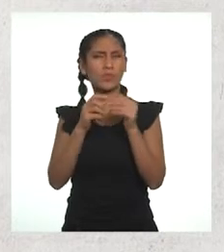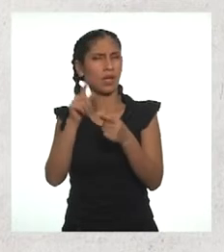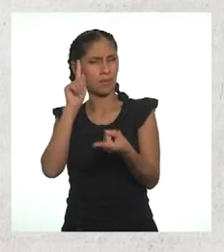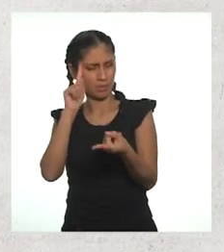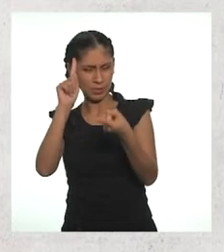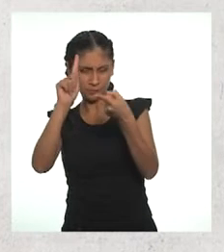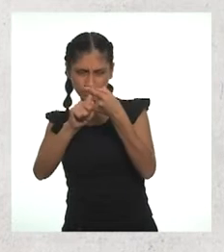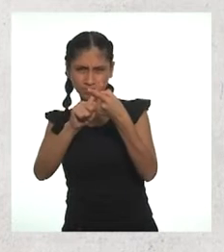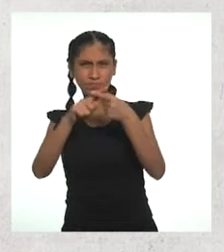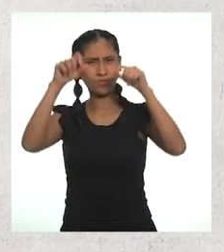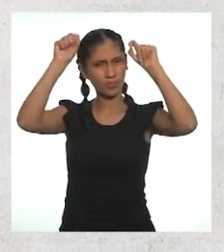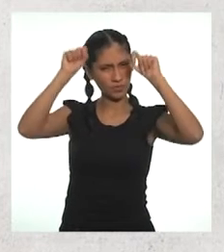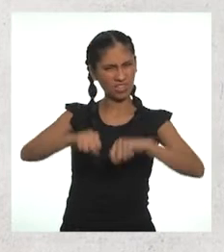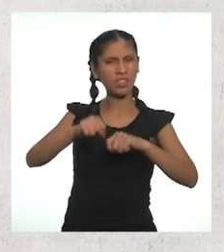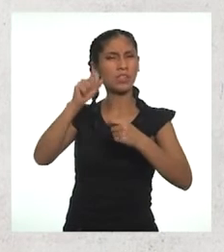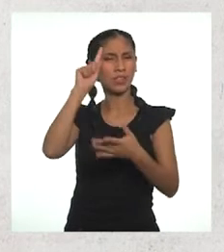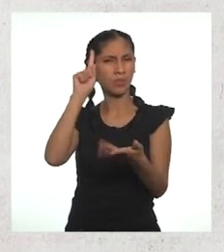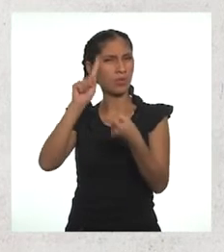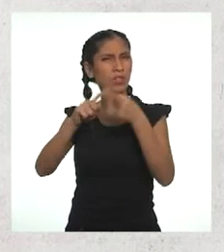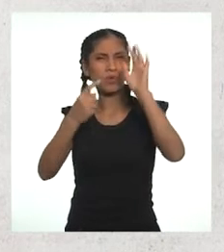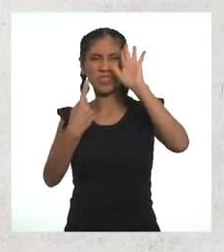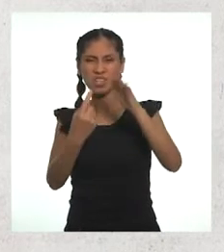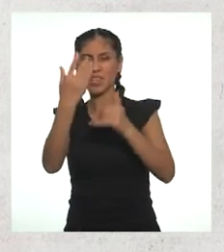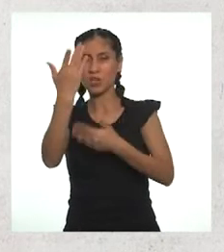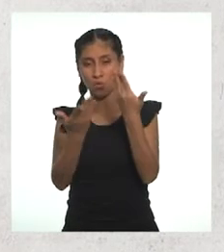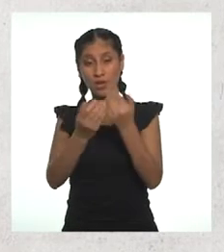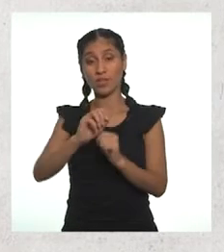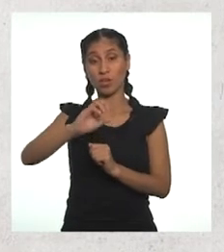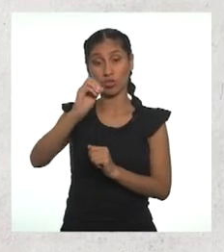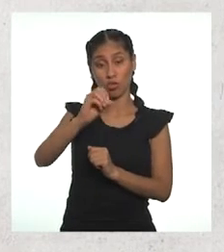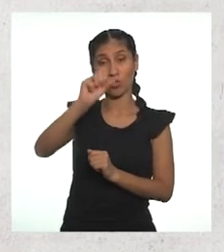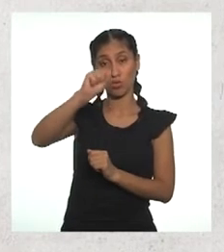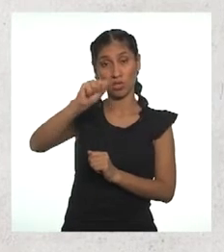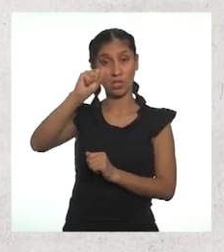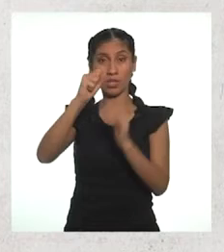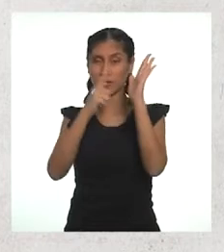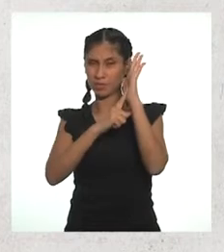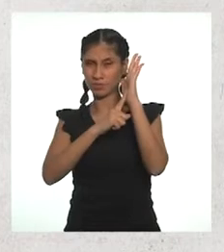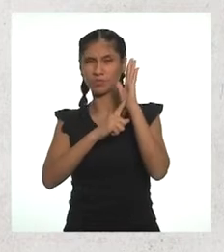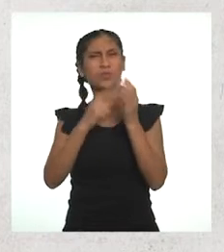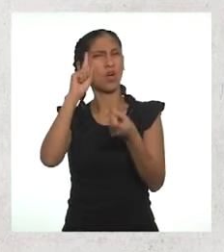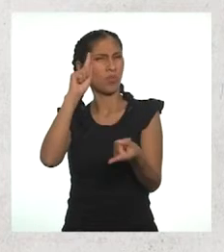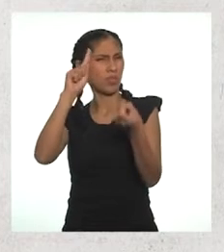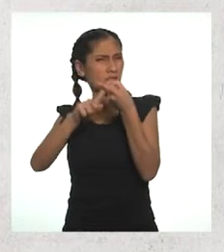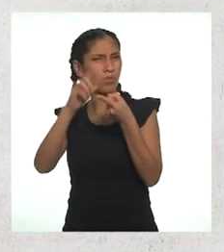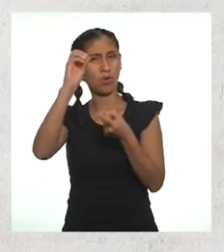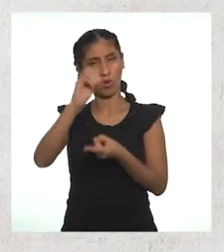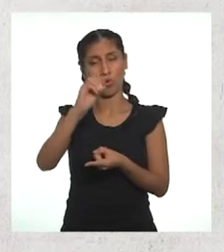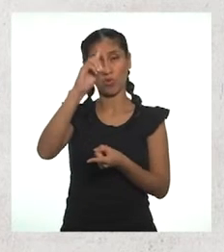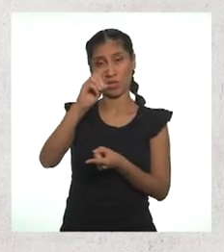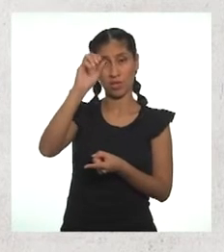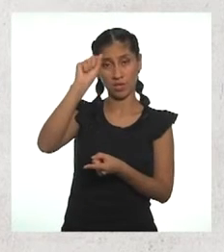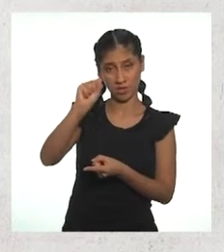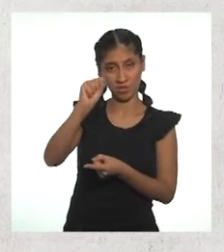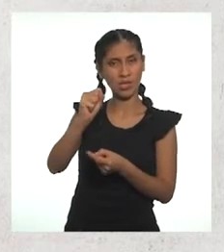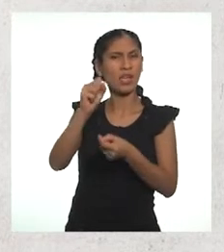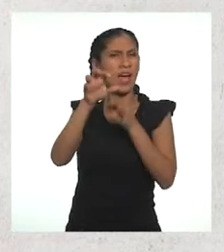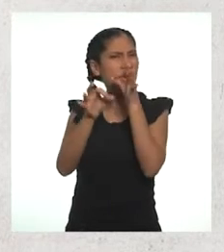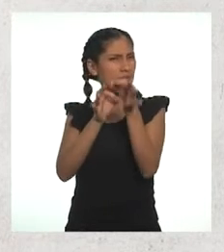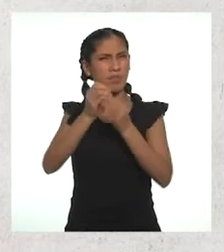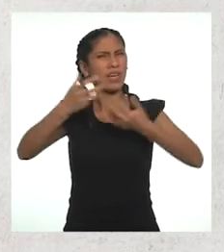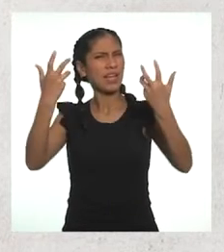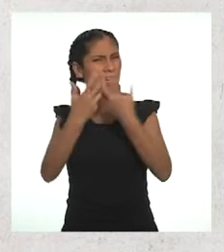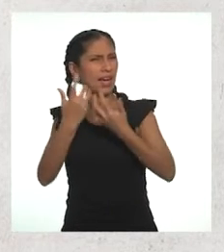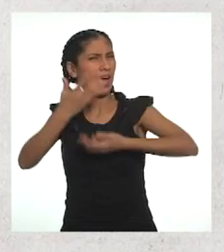manera cumplir con el objetivo 6 de los ODS, Objetivos de Desarrollo Sostenible,